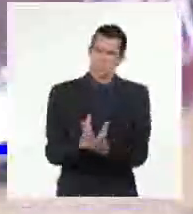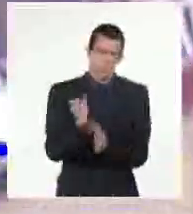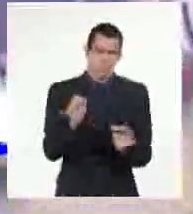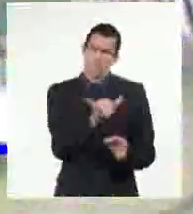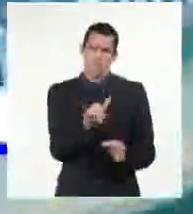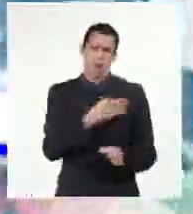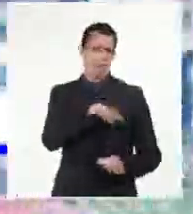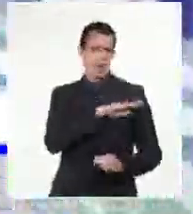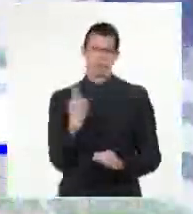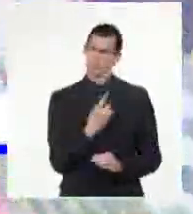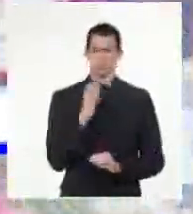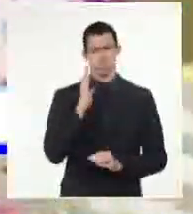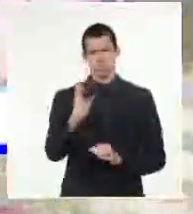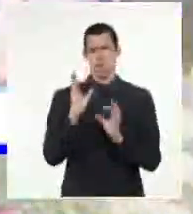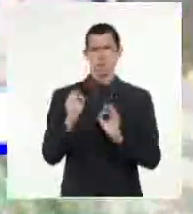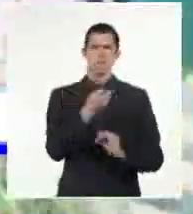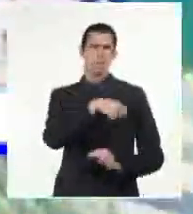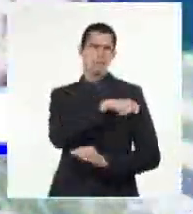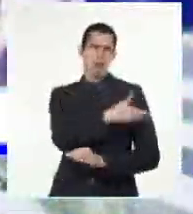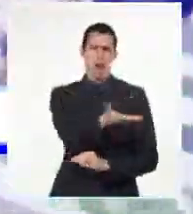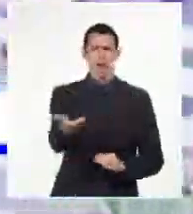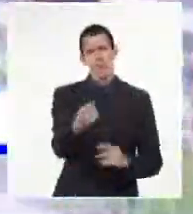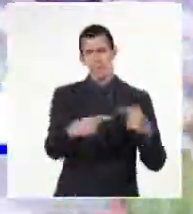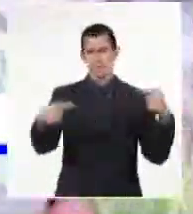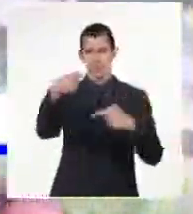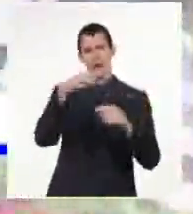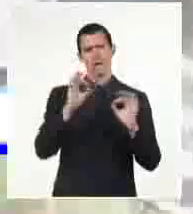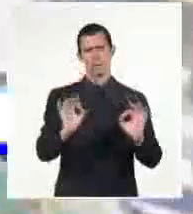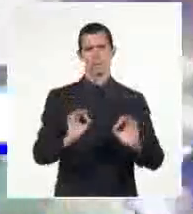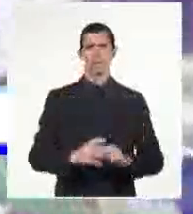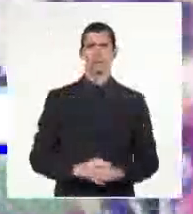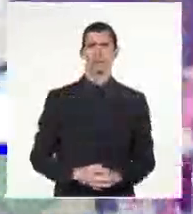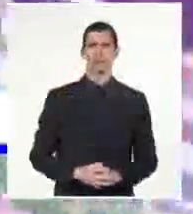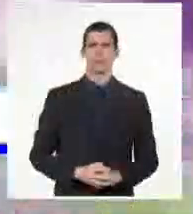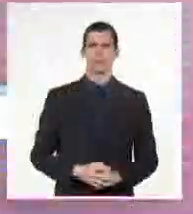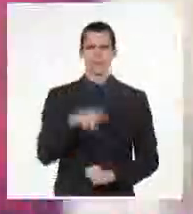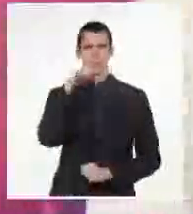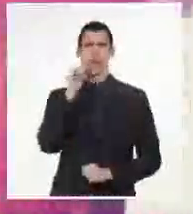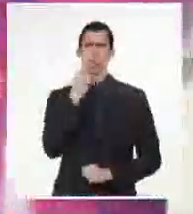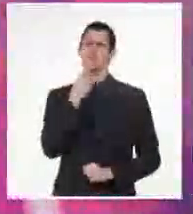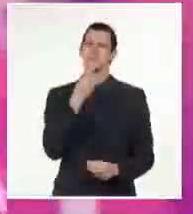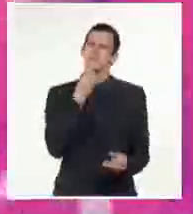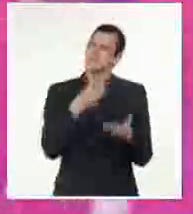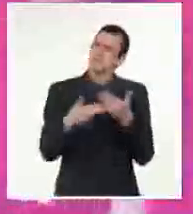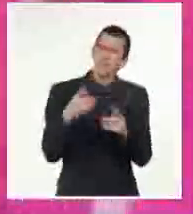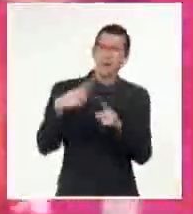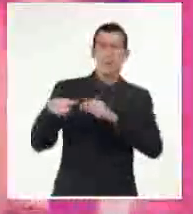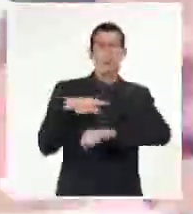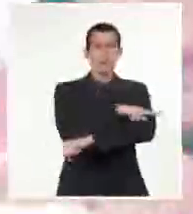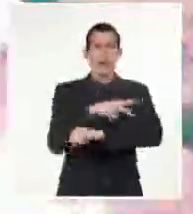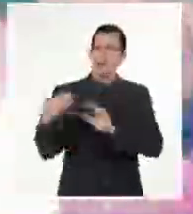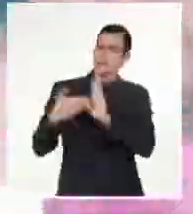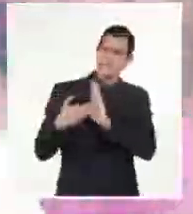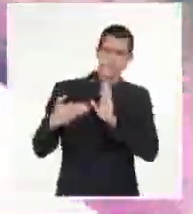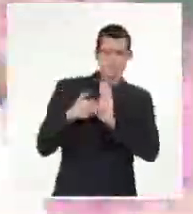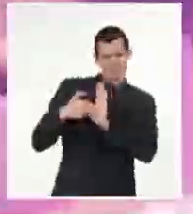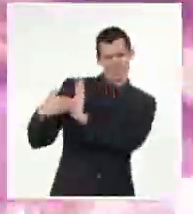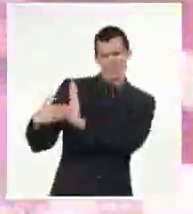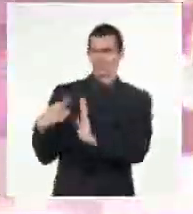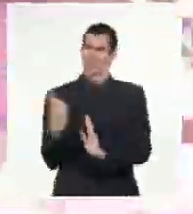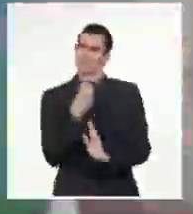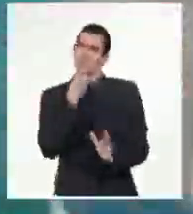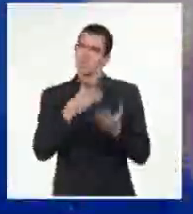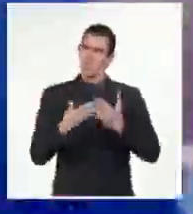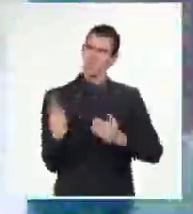democracia y con protagonismo popular. Maduro enfatizó que no importa lo que piense el imperialismo ni las oligarquías sobre la vida política,